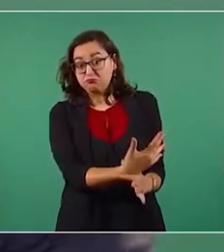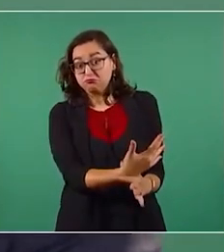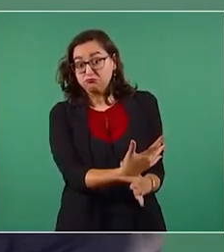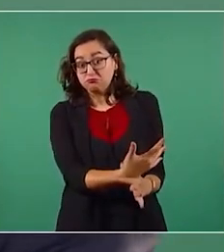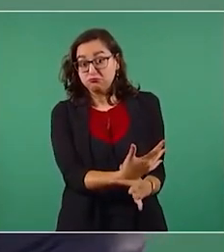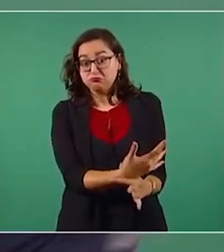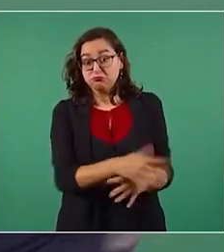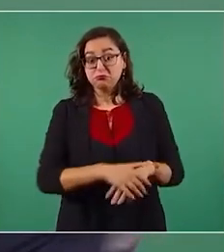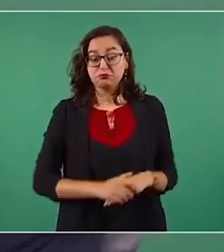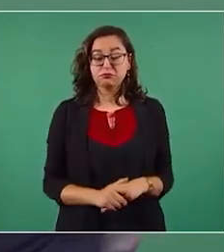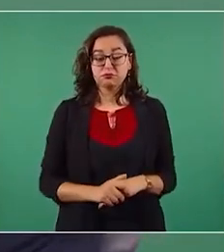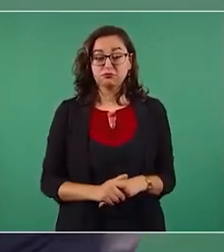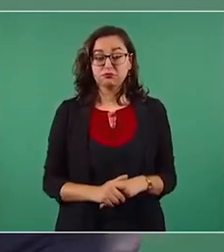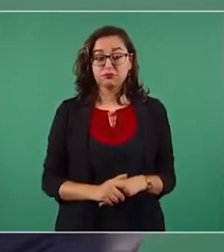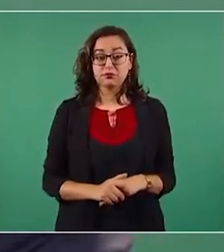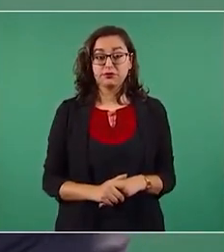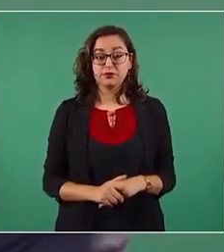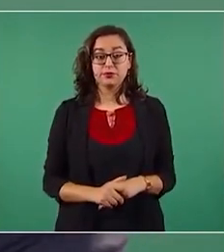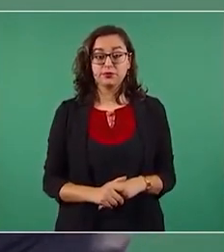La verdad se acuerdan que